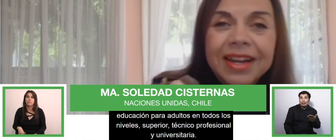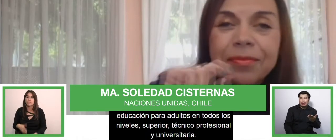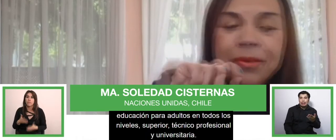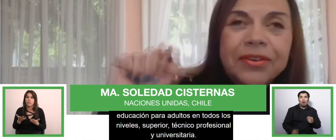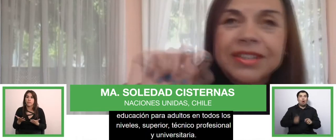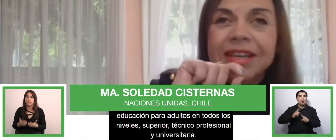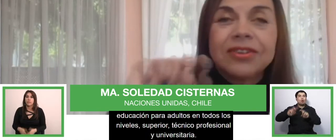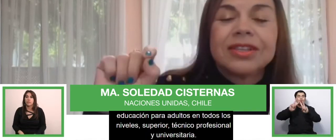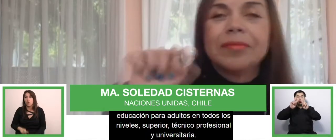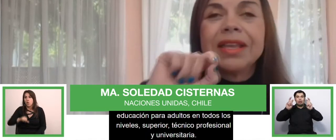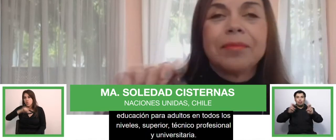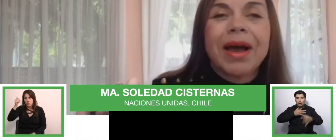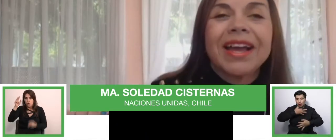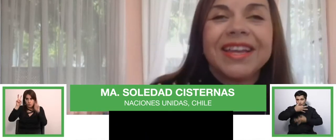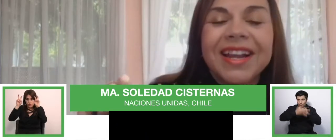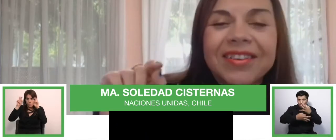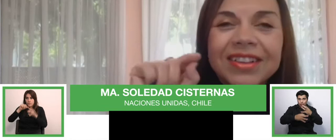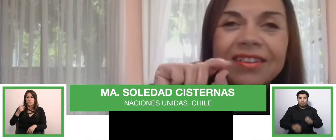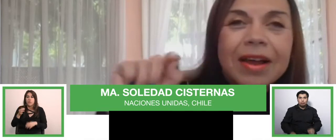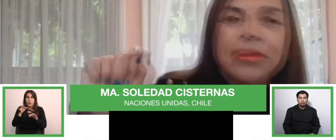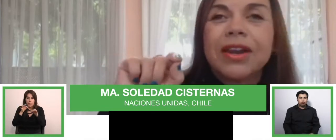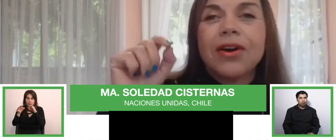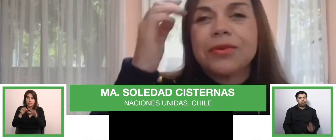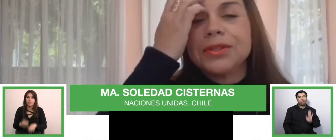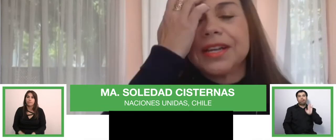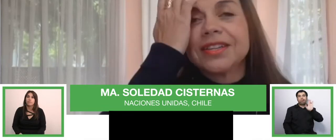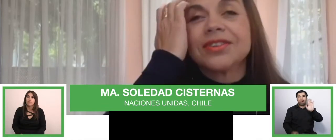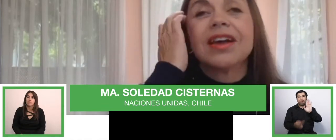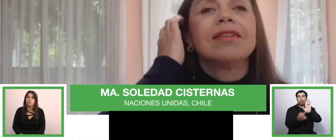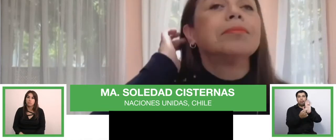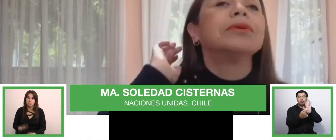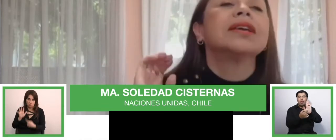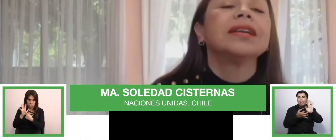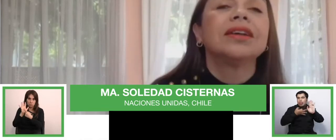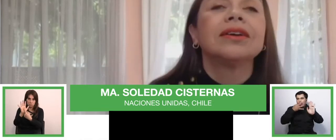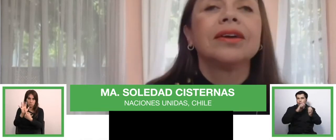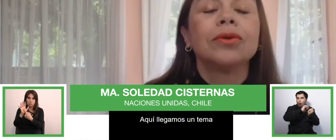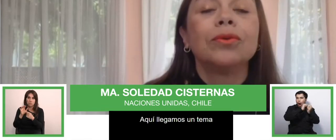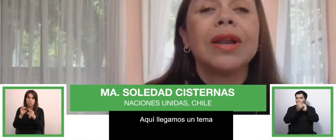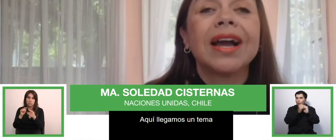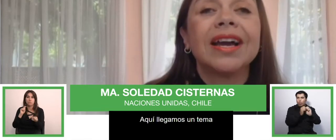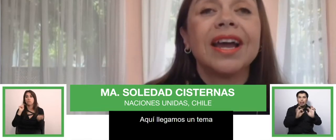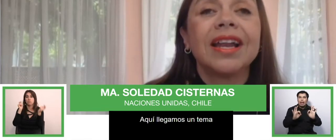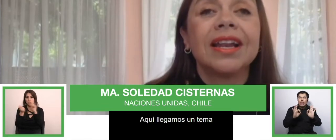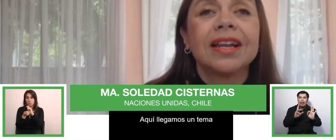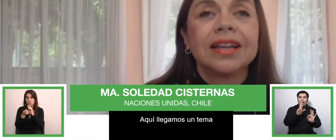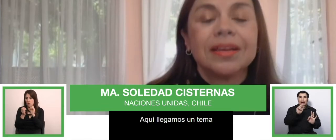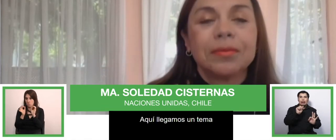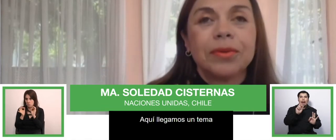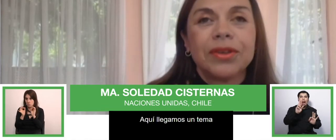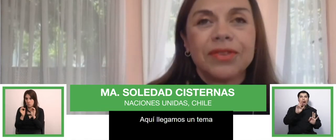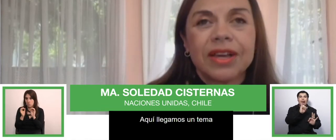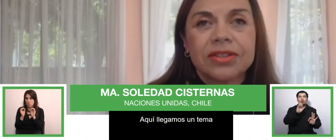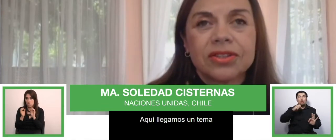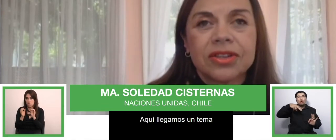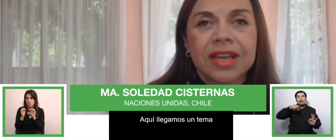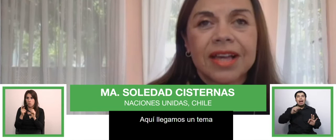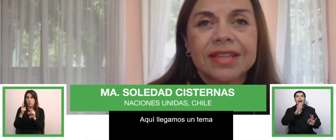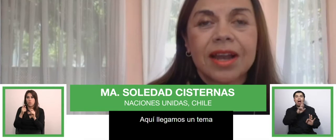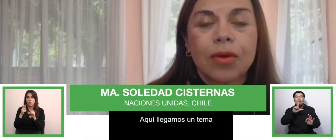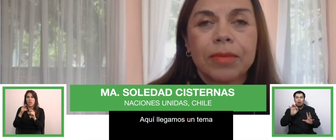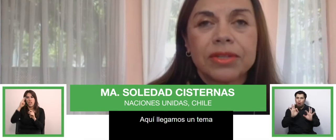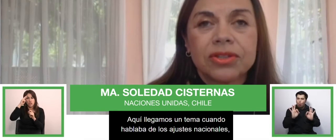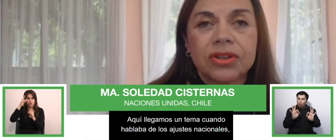tema y les pongo así nota a pie de página cuando hablamos de los ajustes razonables, porque esta es una gran modificación